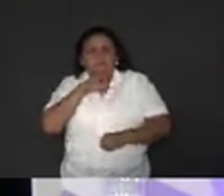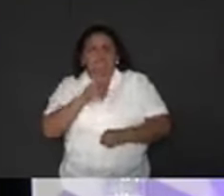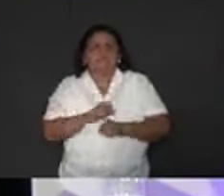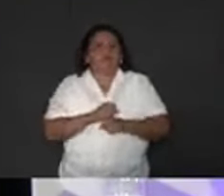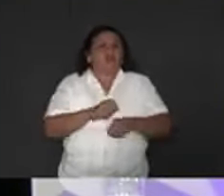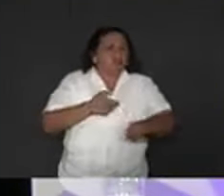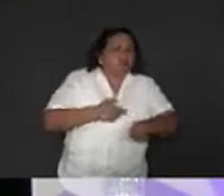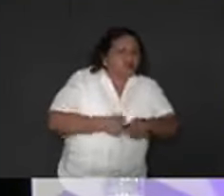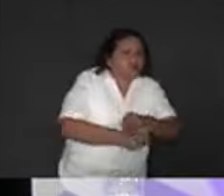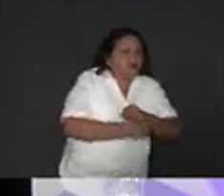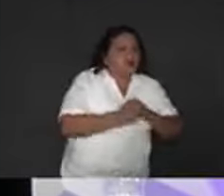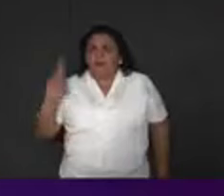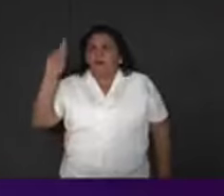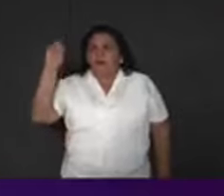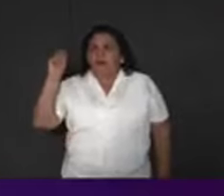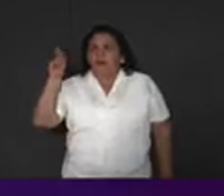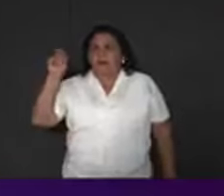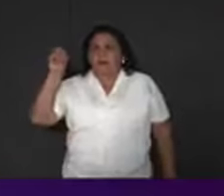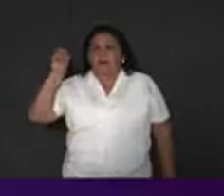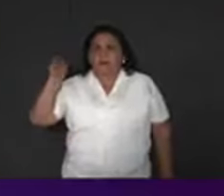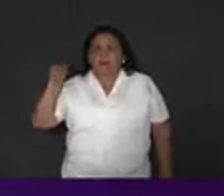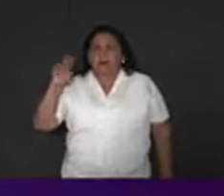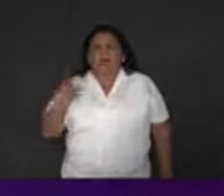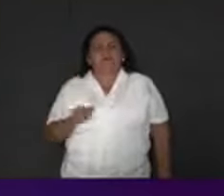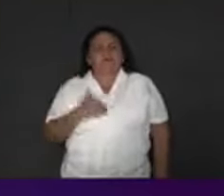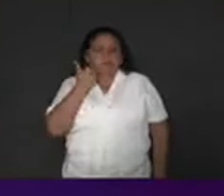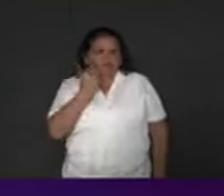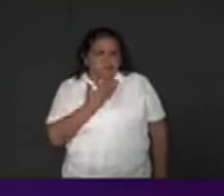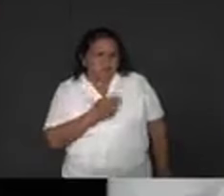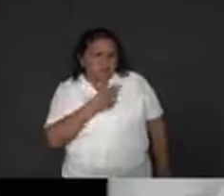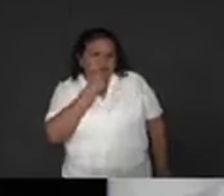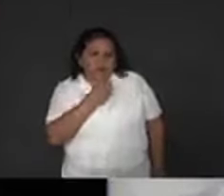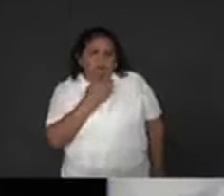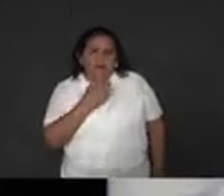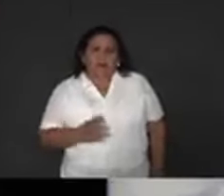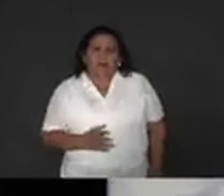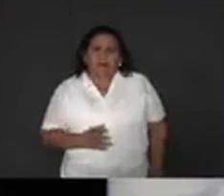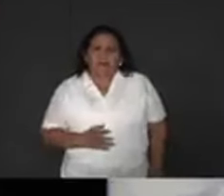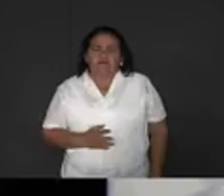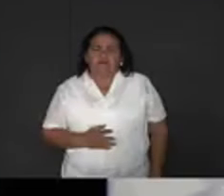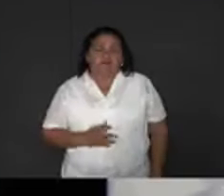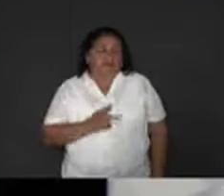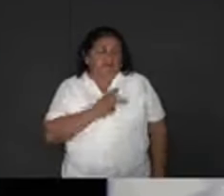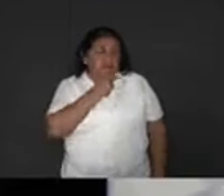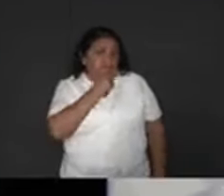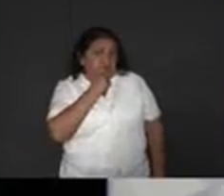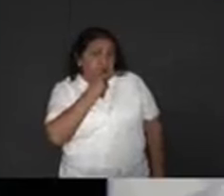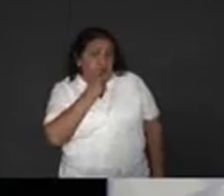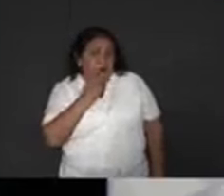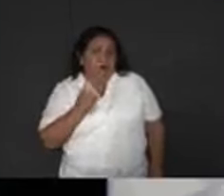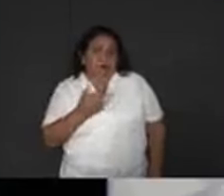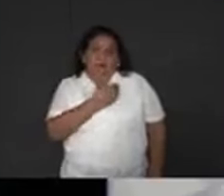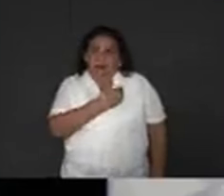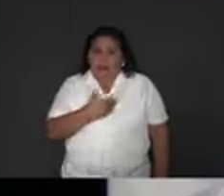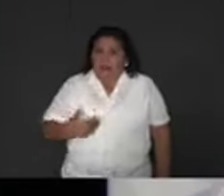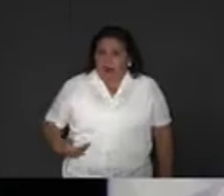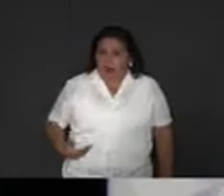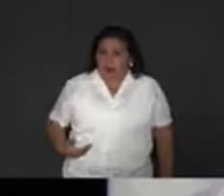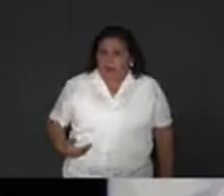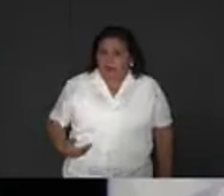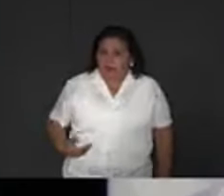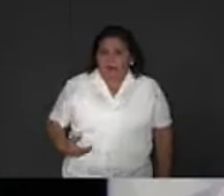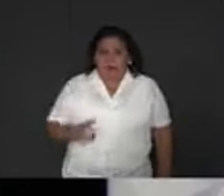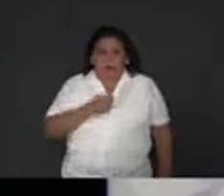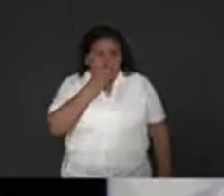quieren seguir en el gobierno del Estado. También comentar las palabras del presidente López Obrador, donde habló de que